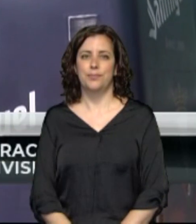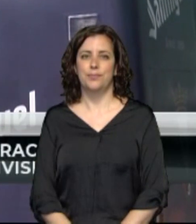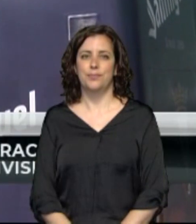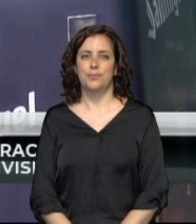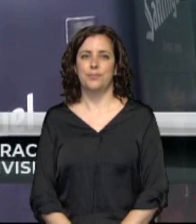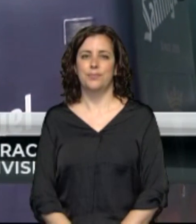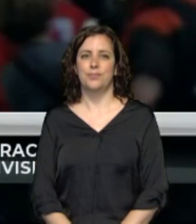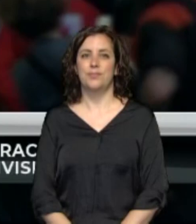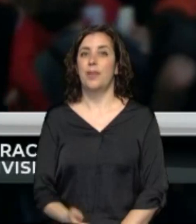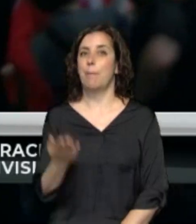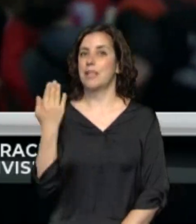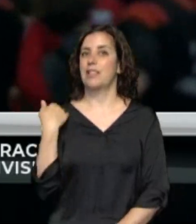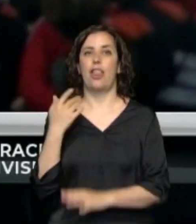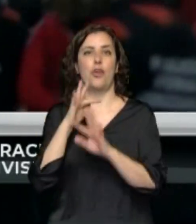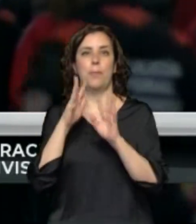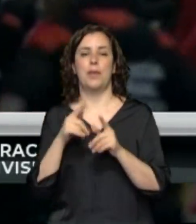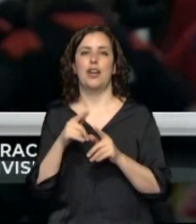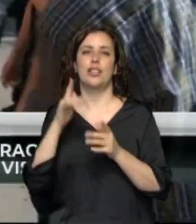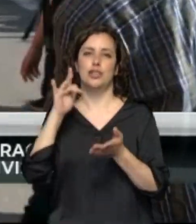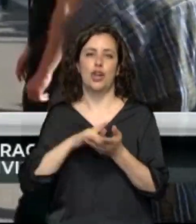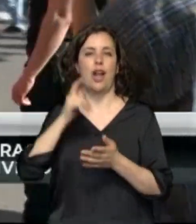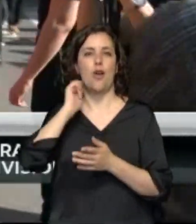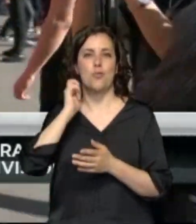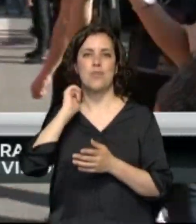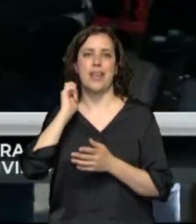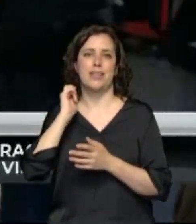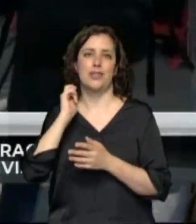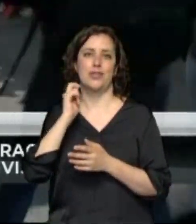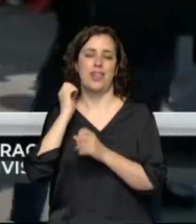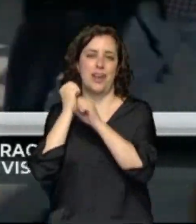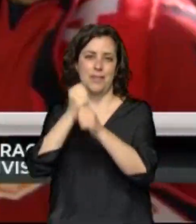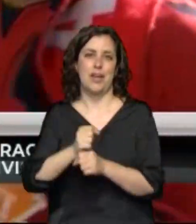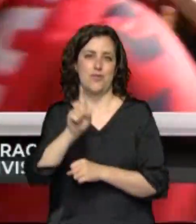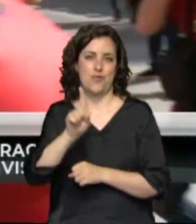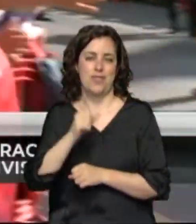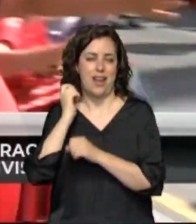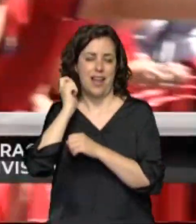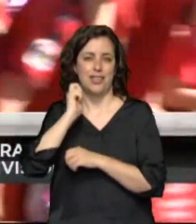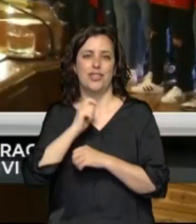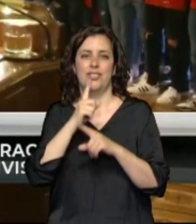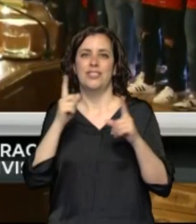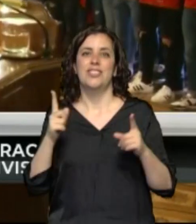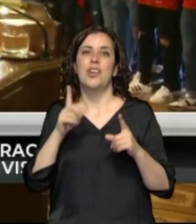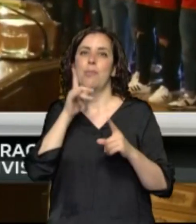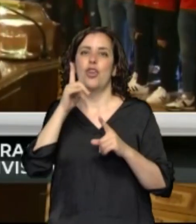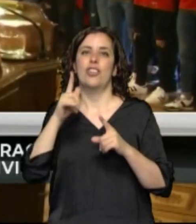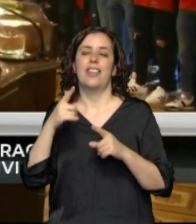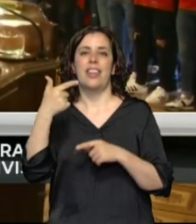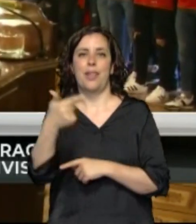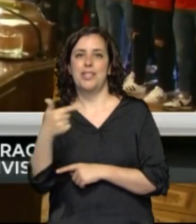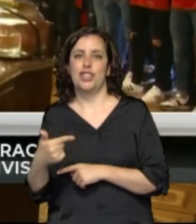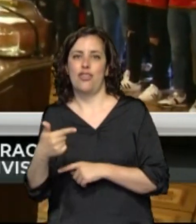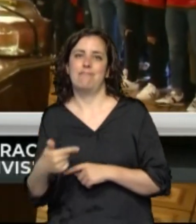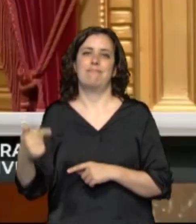Este pasado miércoles se cumplió un año del último ascenso de Osasuna a Primera División y mañana sábado recordaremos las celebraciones que